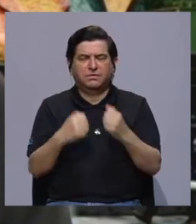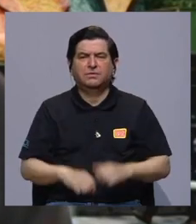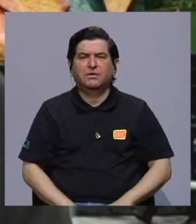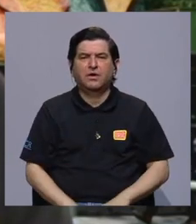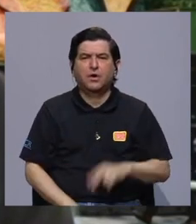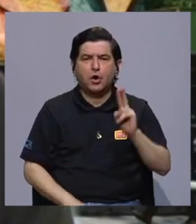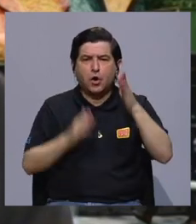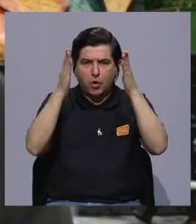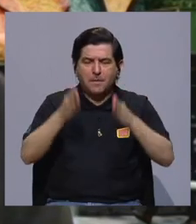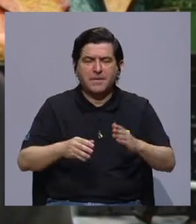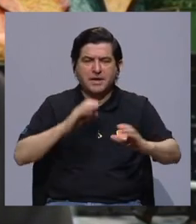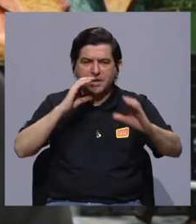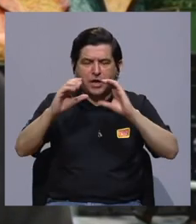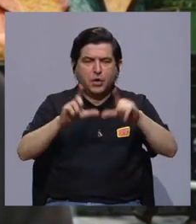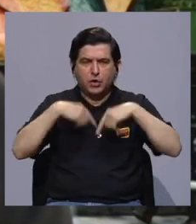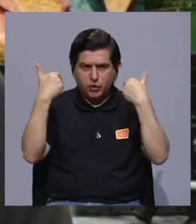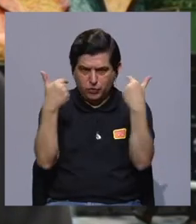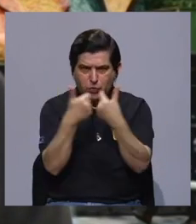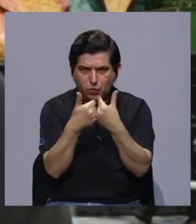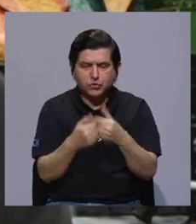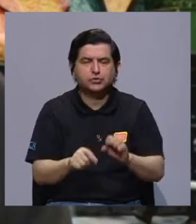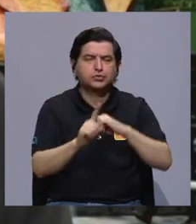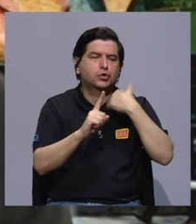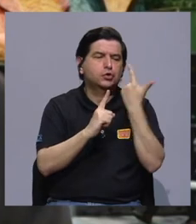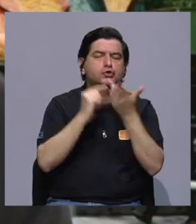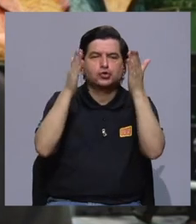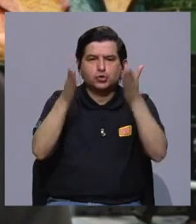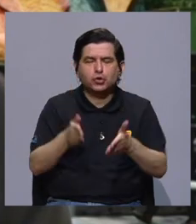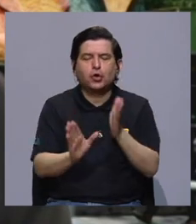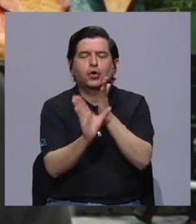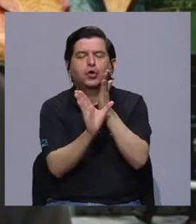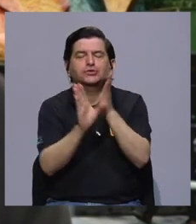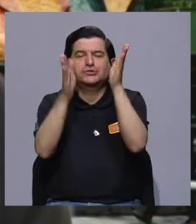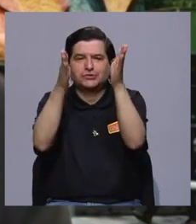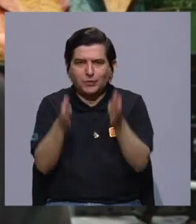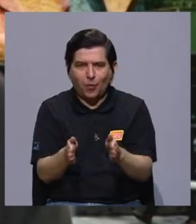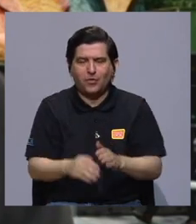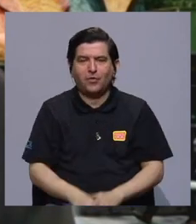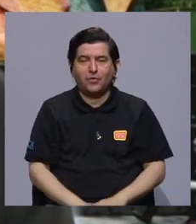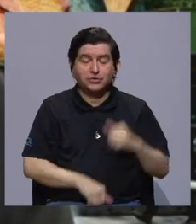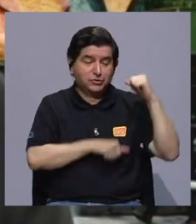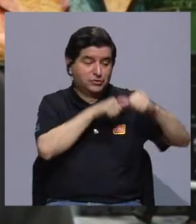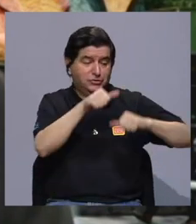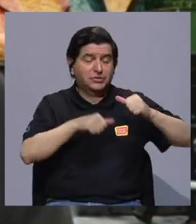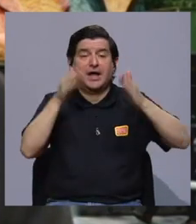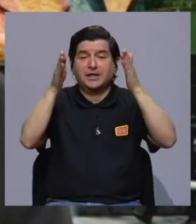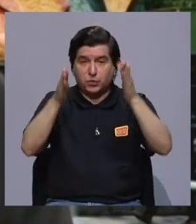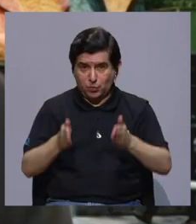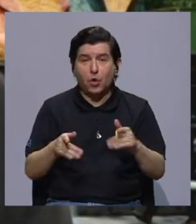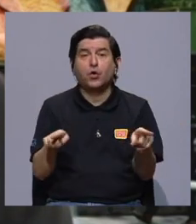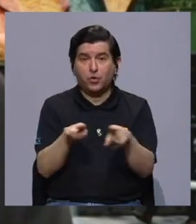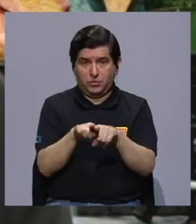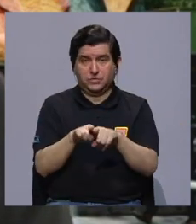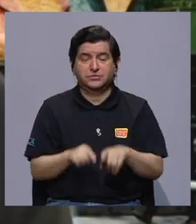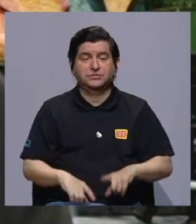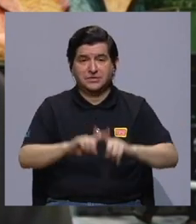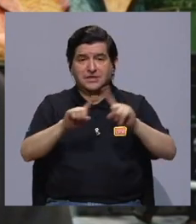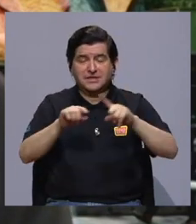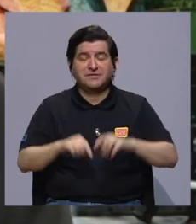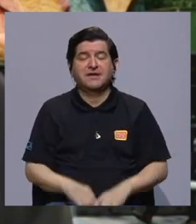también con los compañeros de comunicación colectiva, con sociólogos, psicólogos, creo que, antropólogos, yo creo que